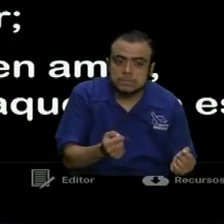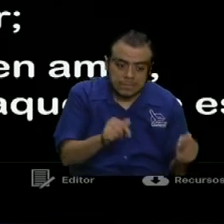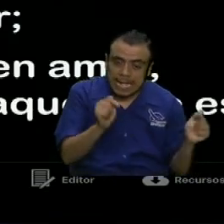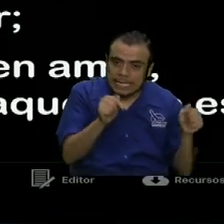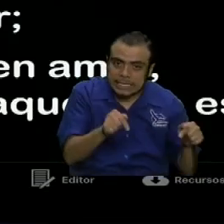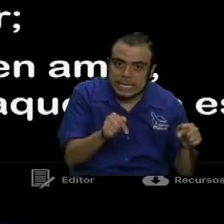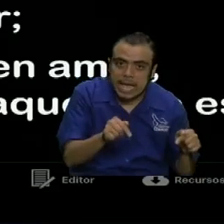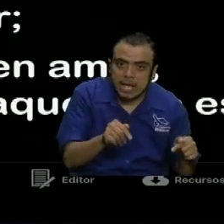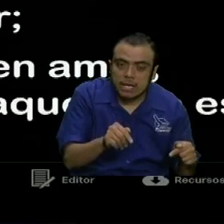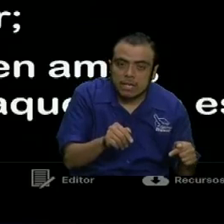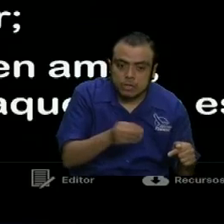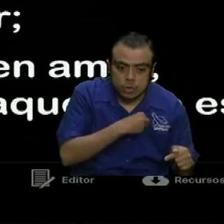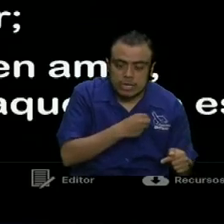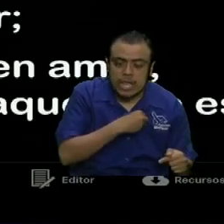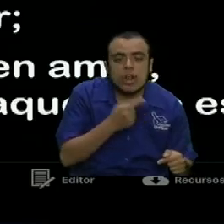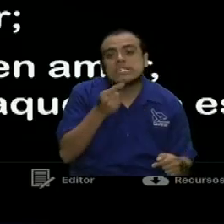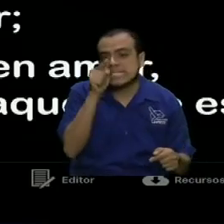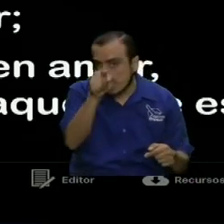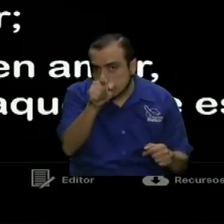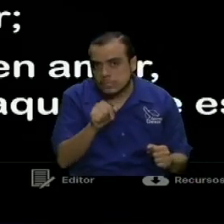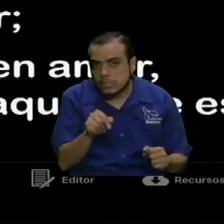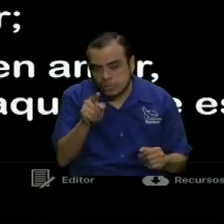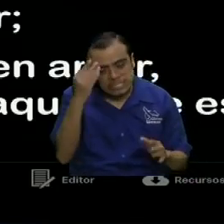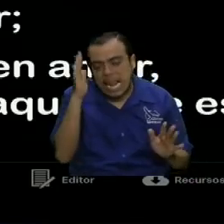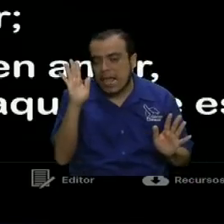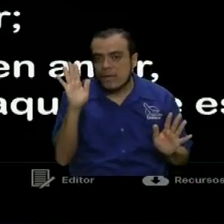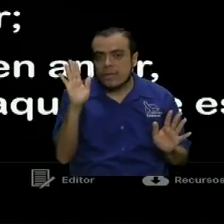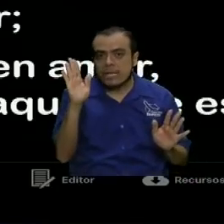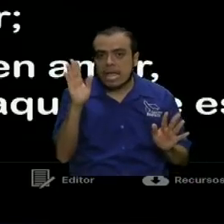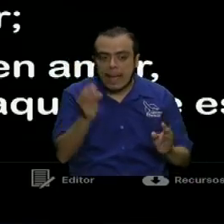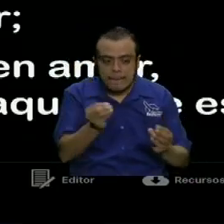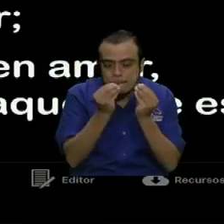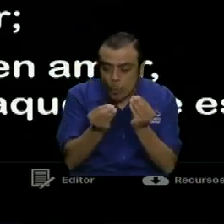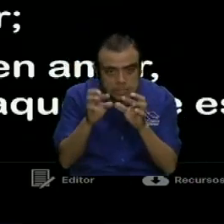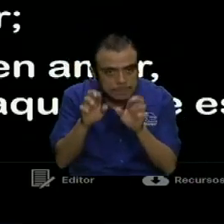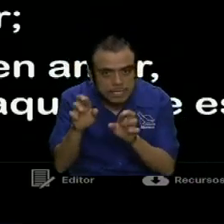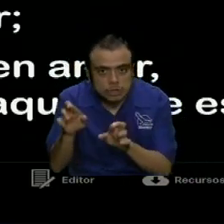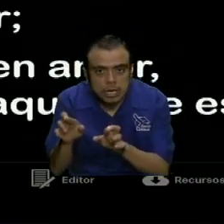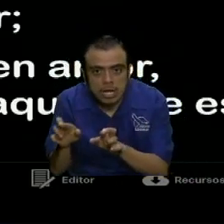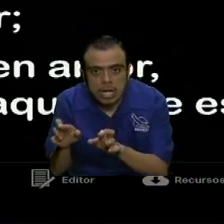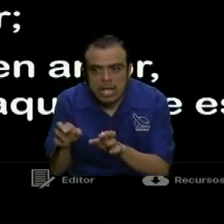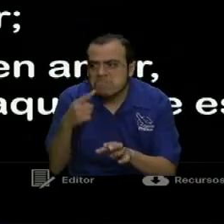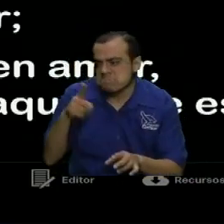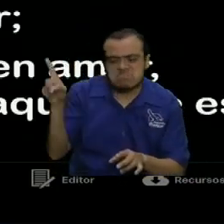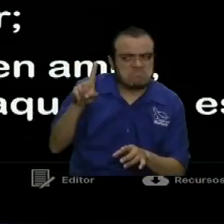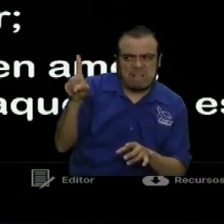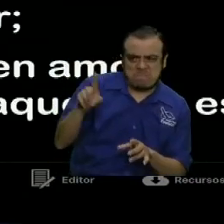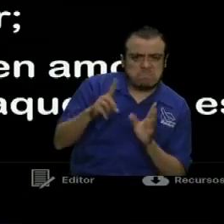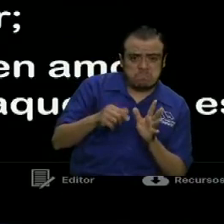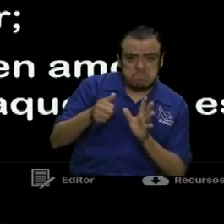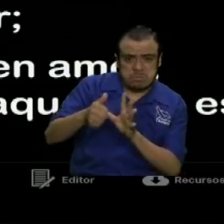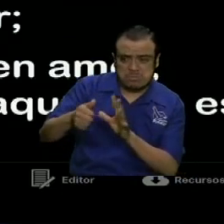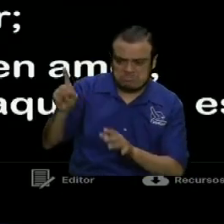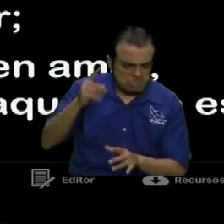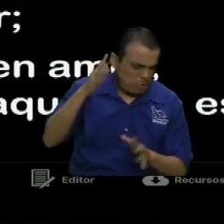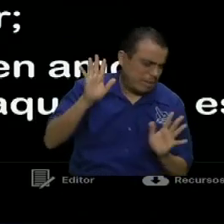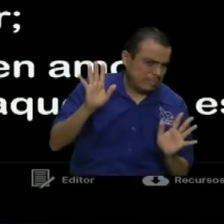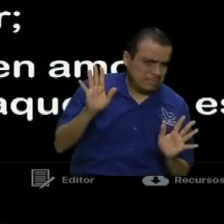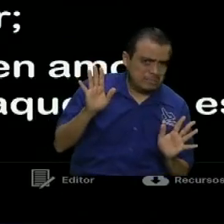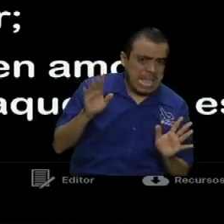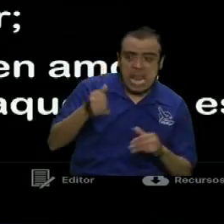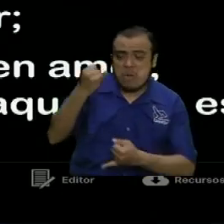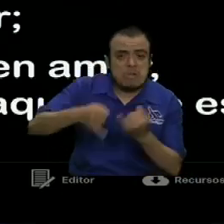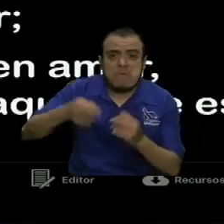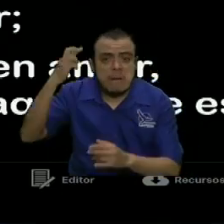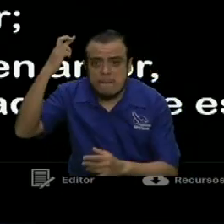Aquí es en donde yo quiero insistir, aunque usted ya lo sabe, que hay un montón de gente que dice, no, ya no hay apóstoles, ya no hay profetas. El último de los apóstoles fue